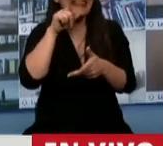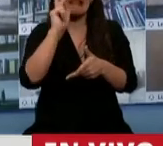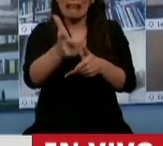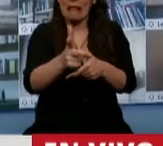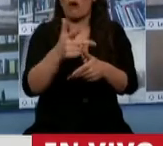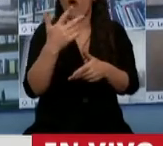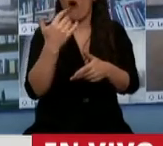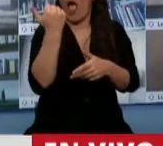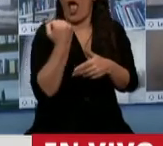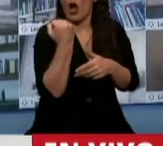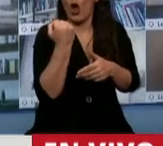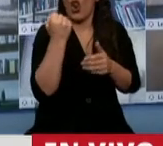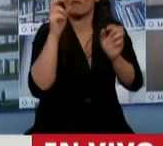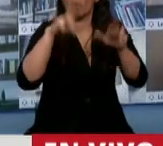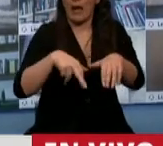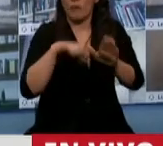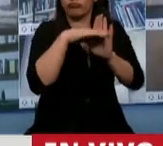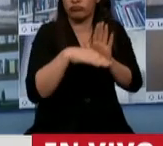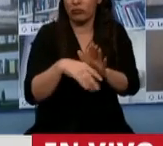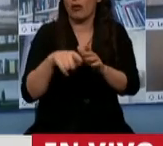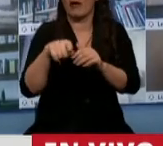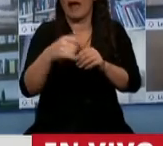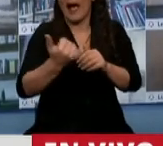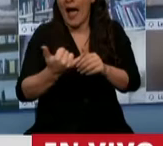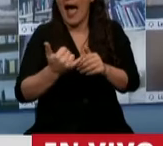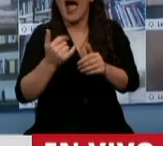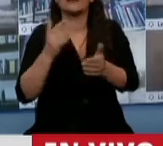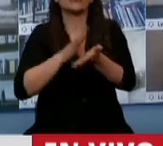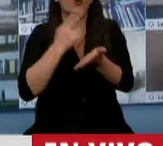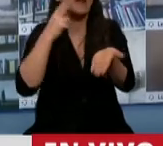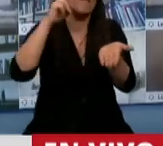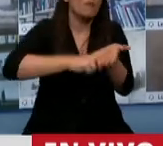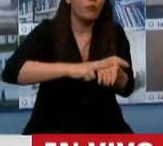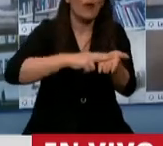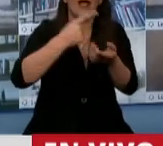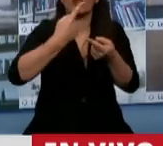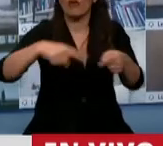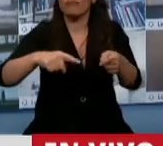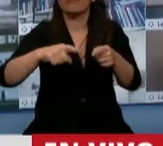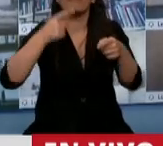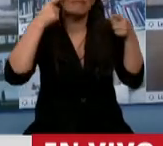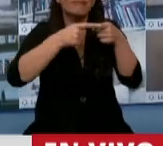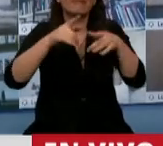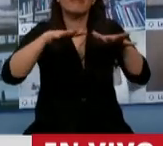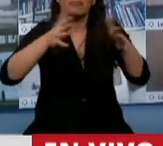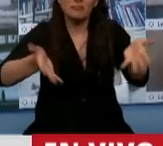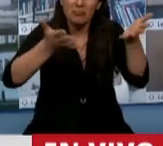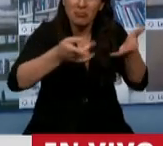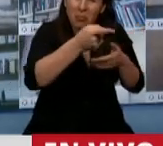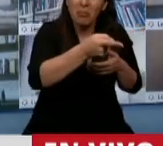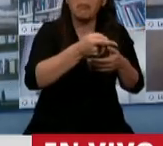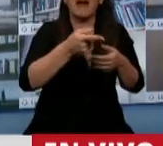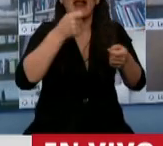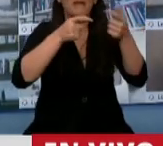económicas, programas, medidas impositivas, planes de reactivación, incentivos a la preventa,